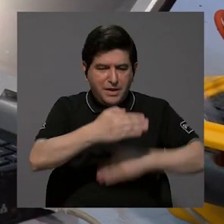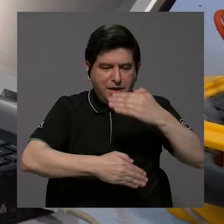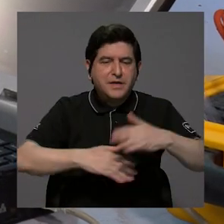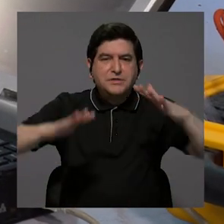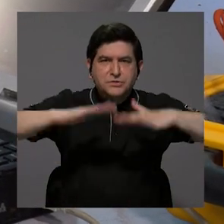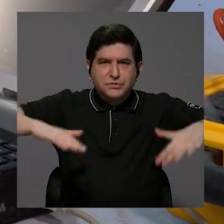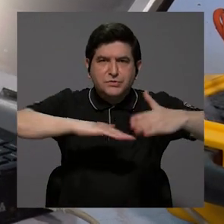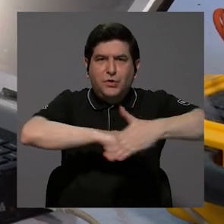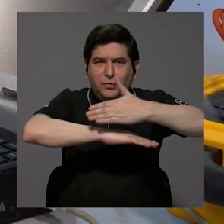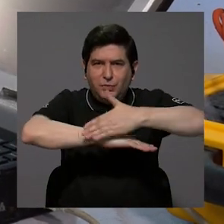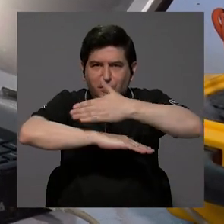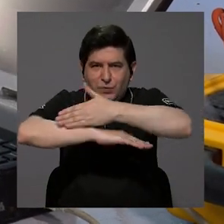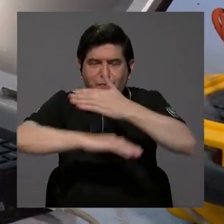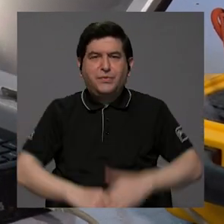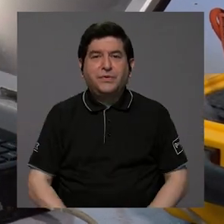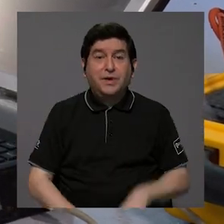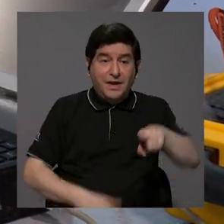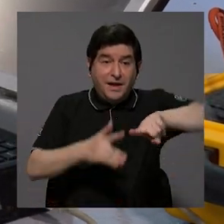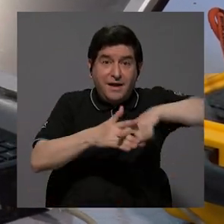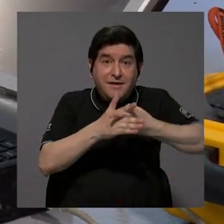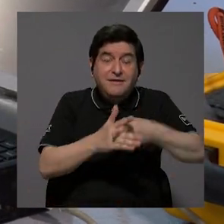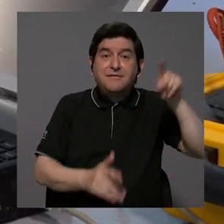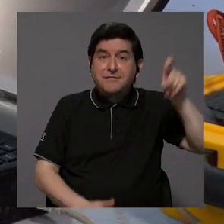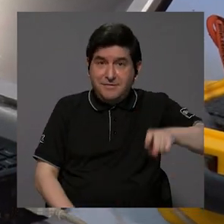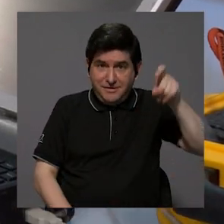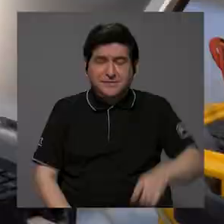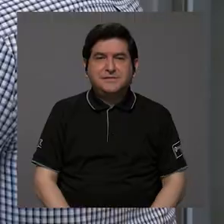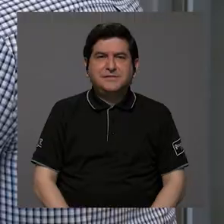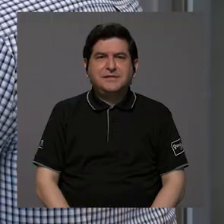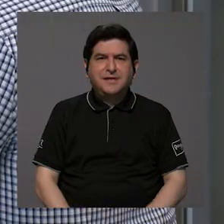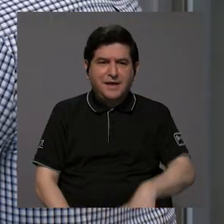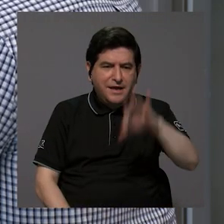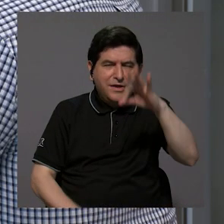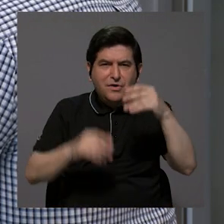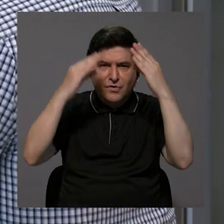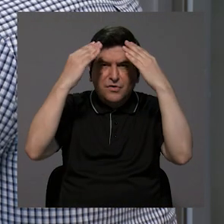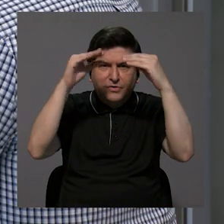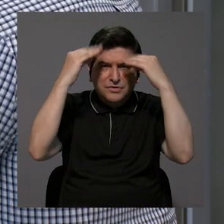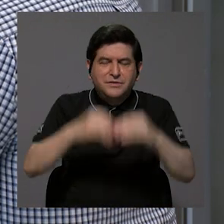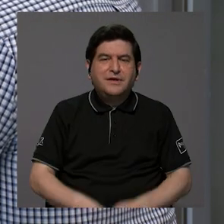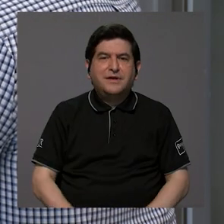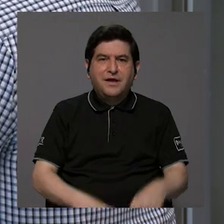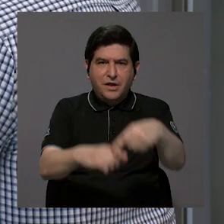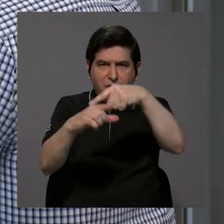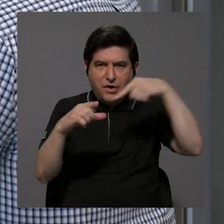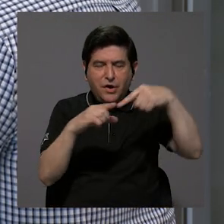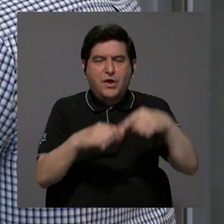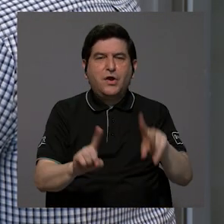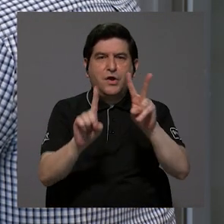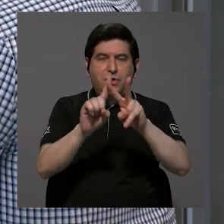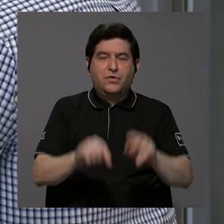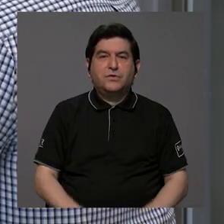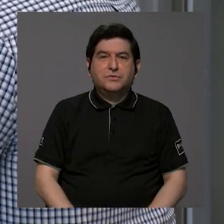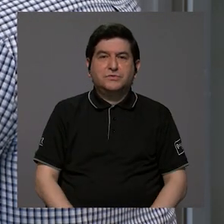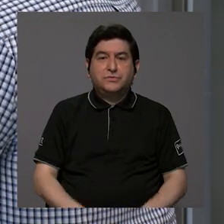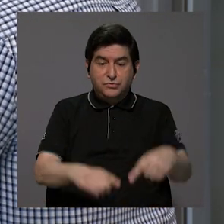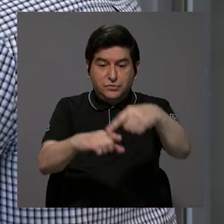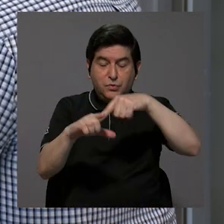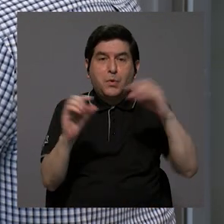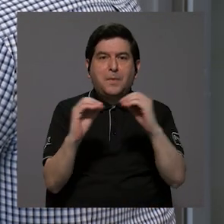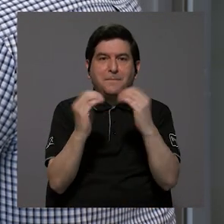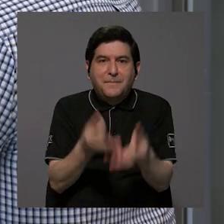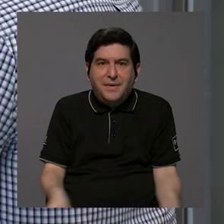y de ahí nace la necesidad de tomar datos en el Golfo de Nicoya, que es el estuario más grande, tal vez más